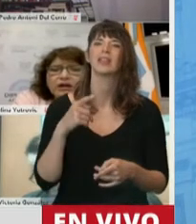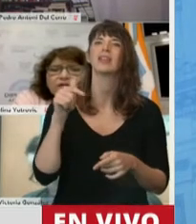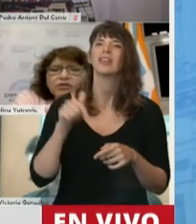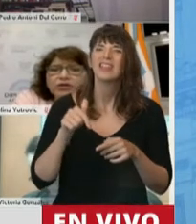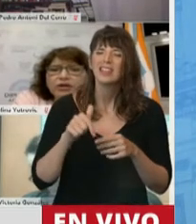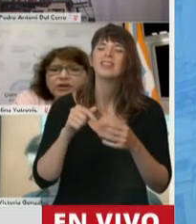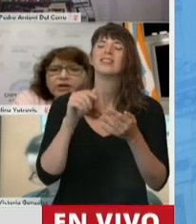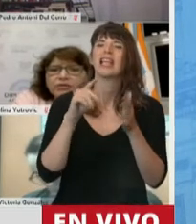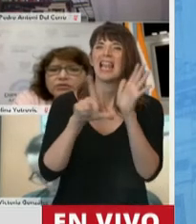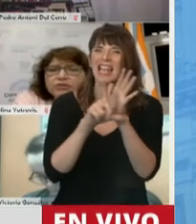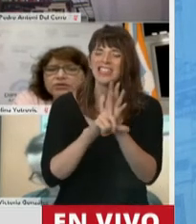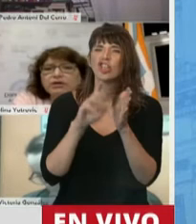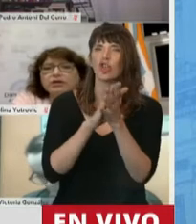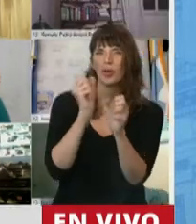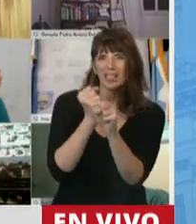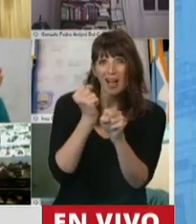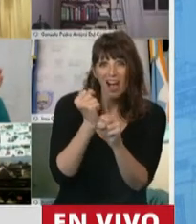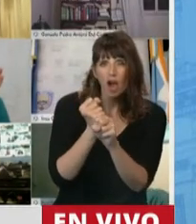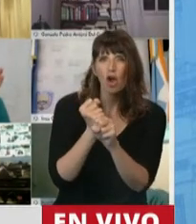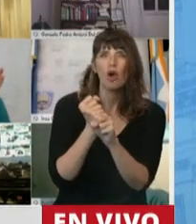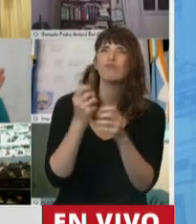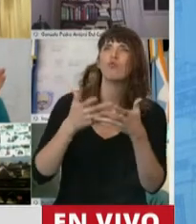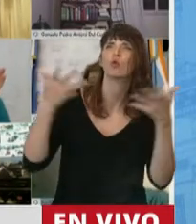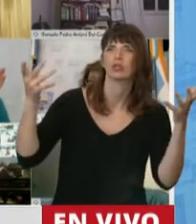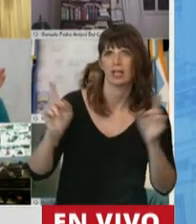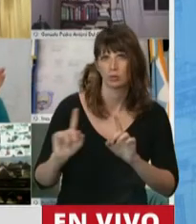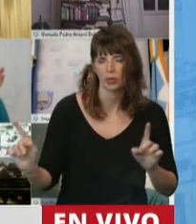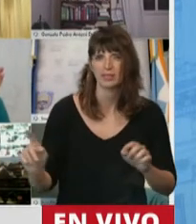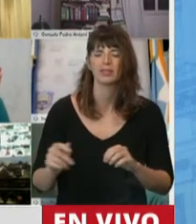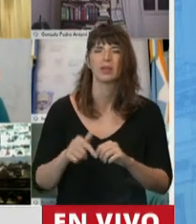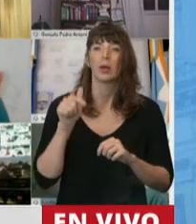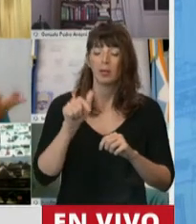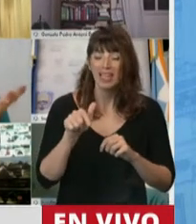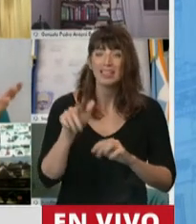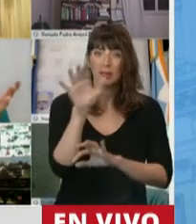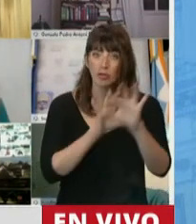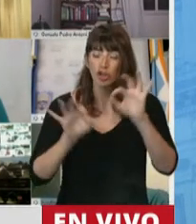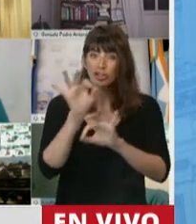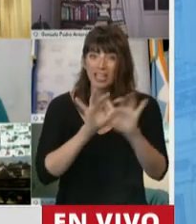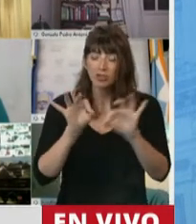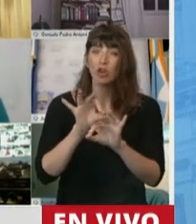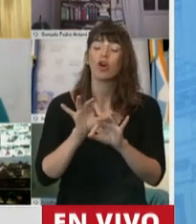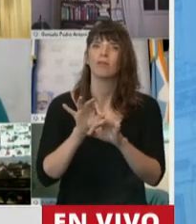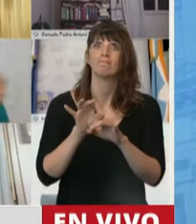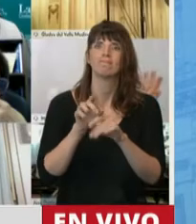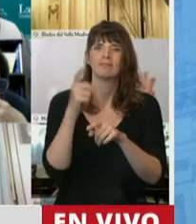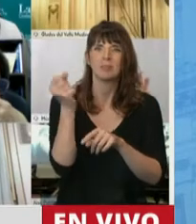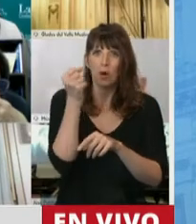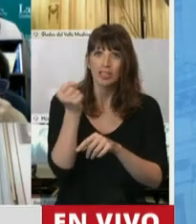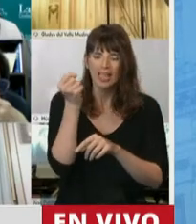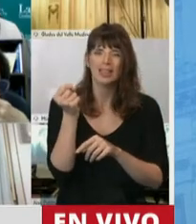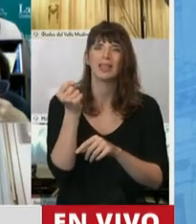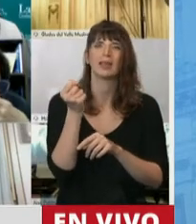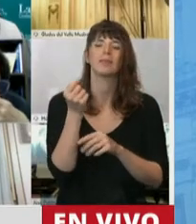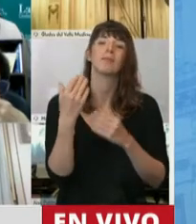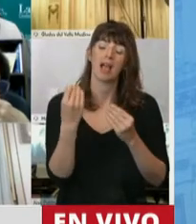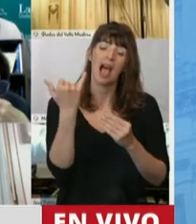escasa. Es por eso que este proyecto viene a ser el instrumento jurídico, teniendo presente que